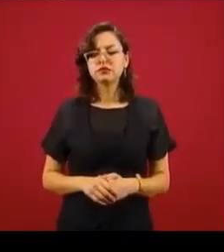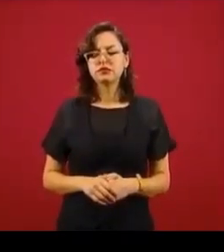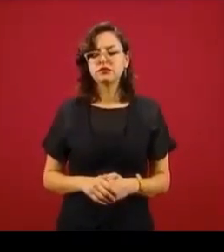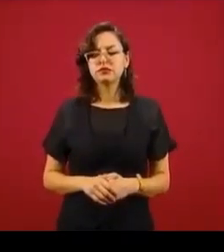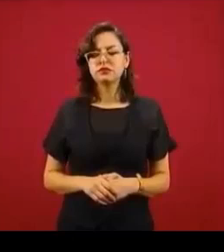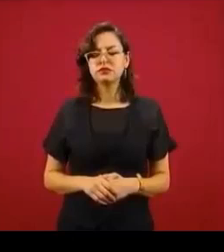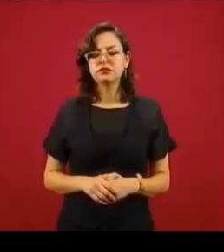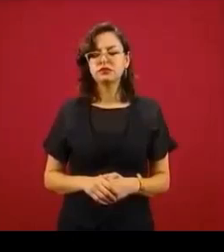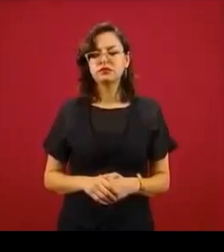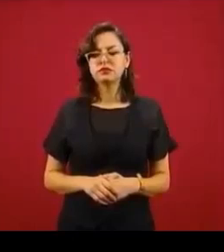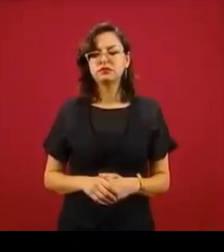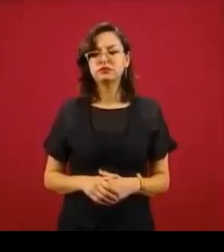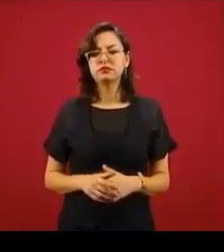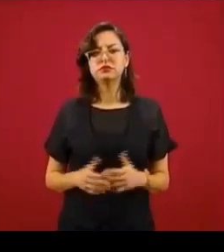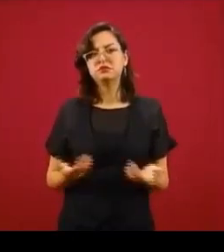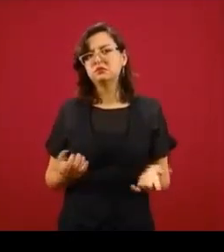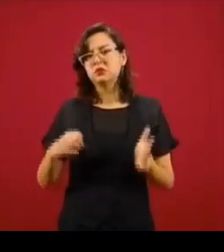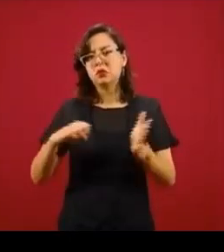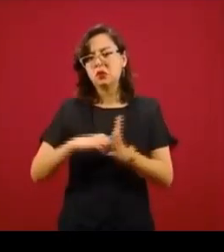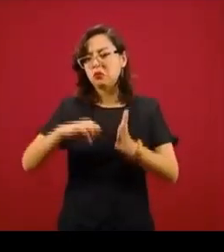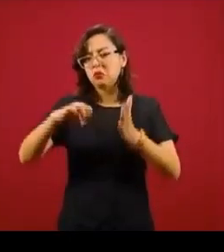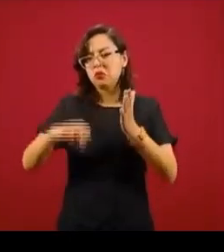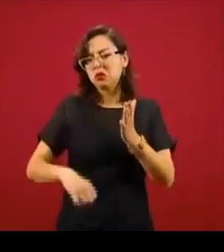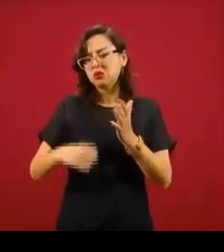por poner un ejemplo,